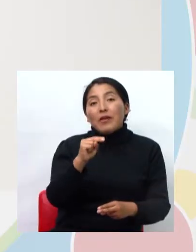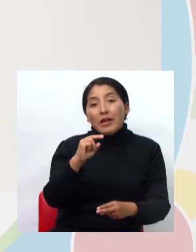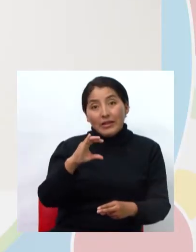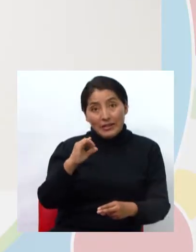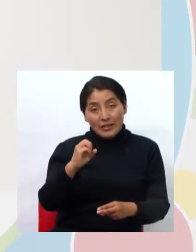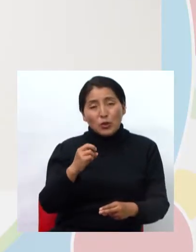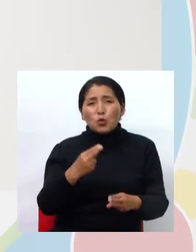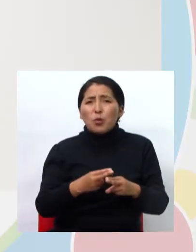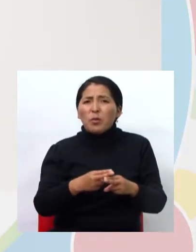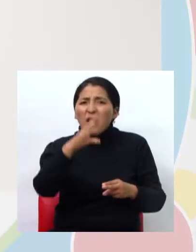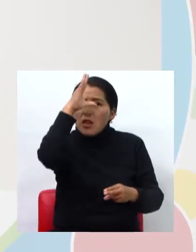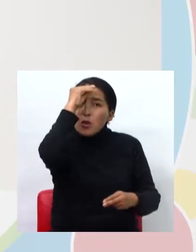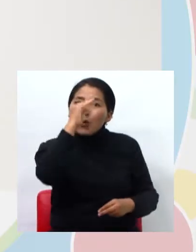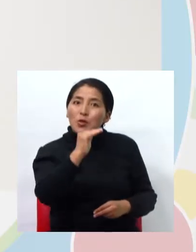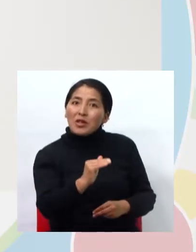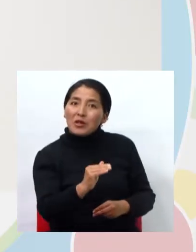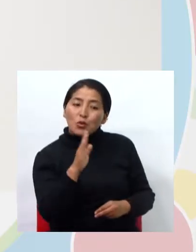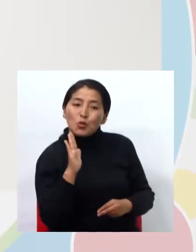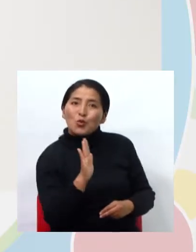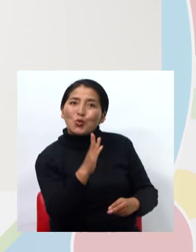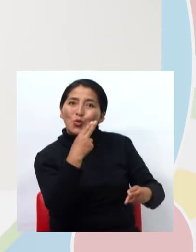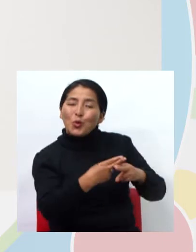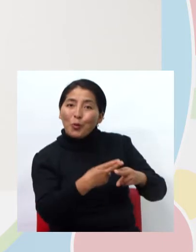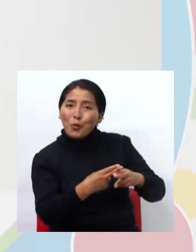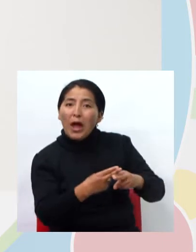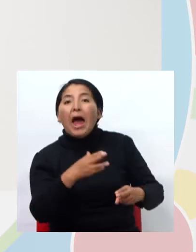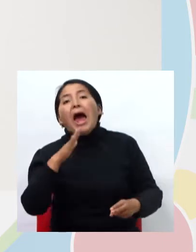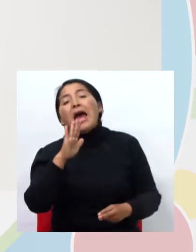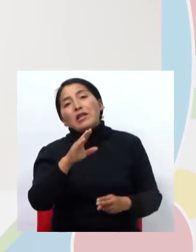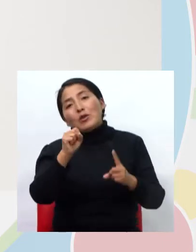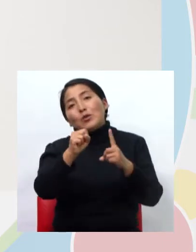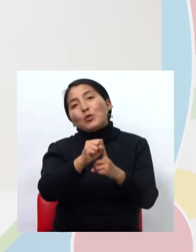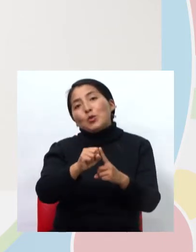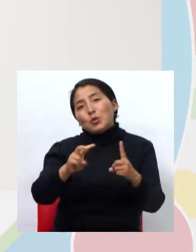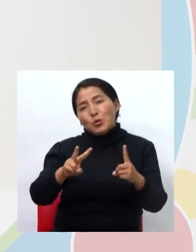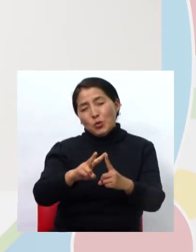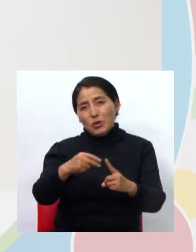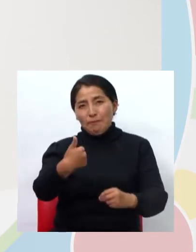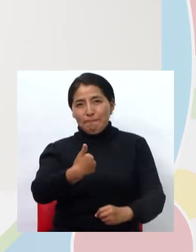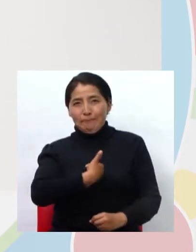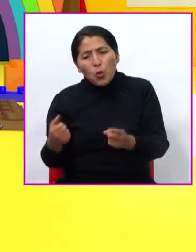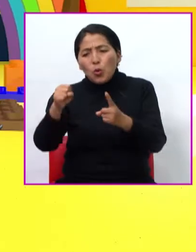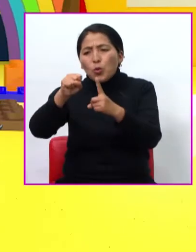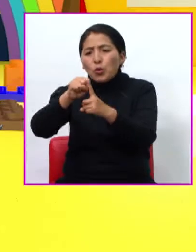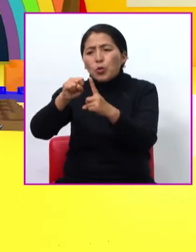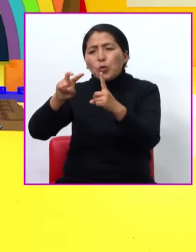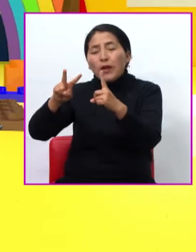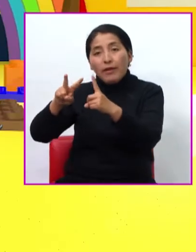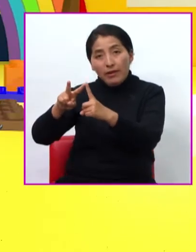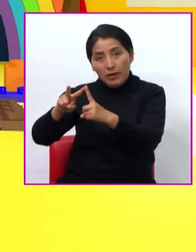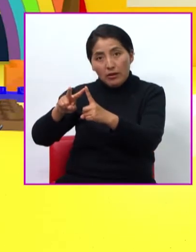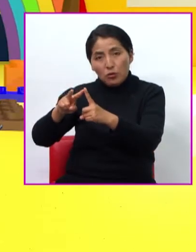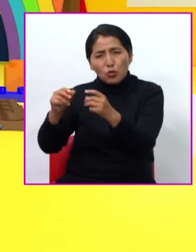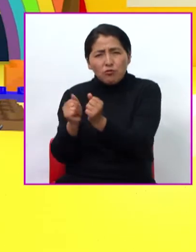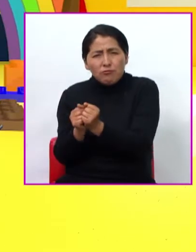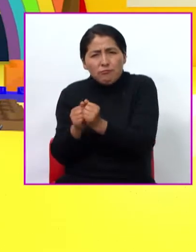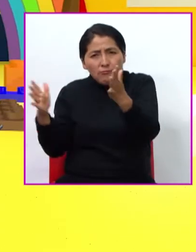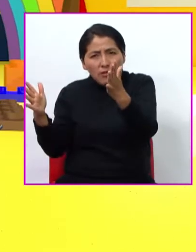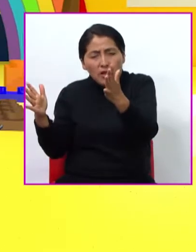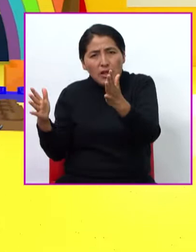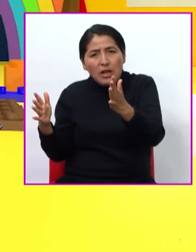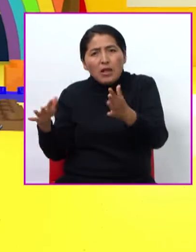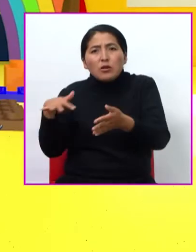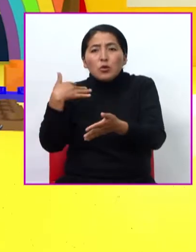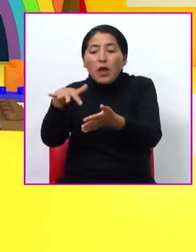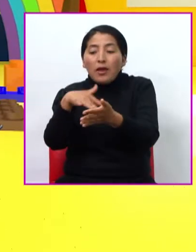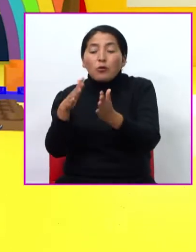Francisco puede ser un estudiante. Es un niño, es un hijo y un sobrino. Se imaginan que dicen, tráiganme a